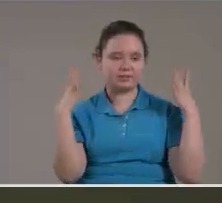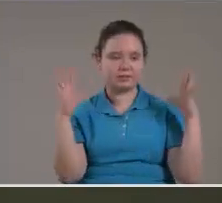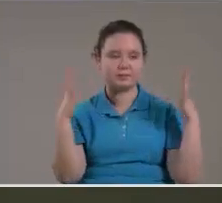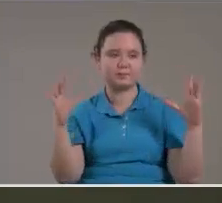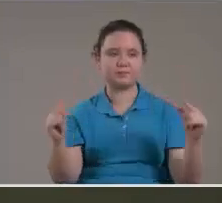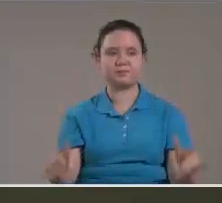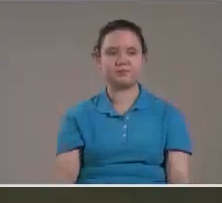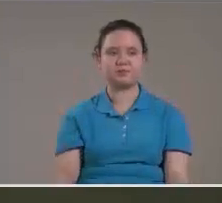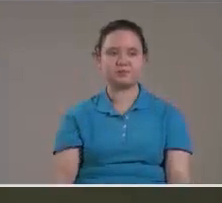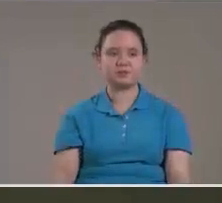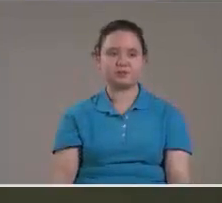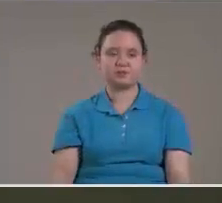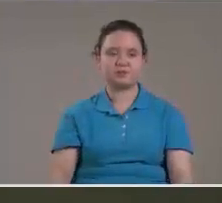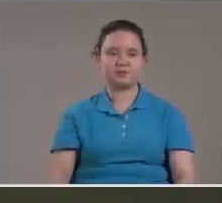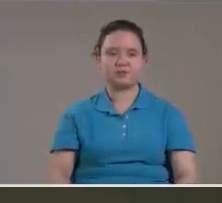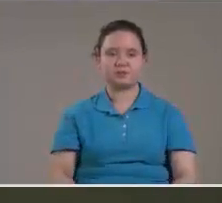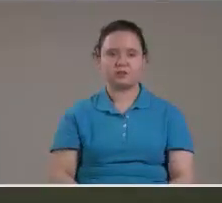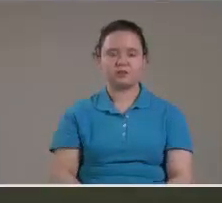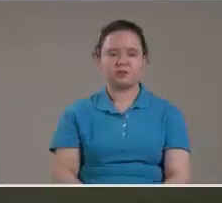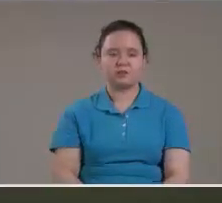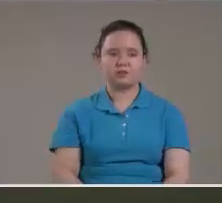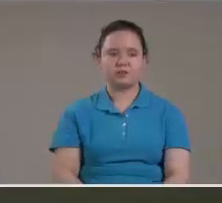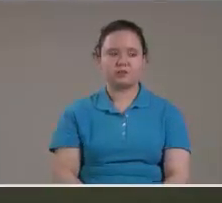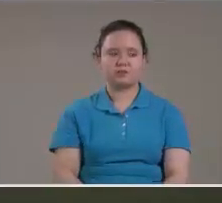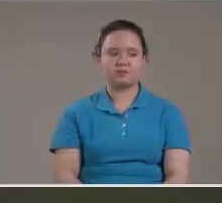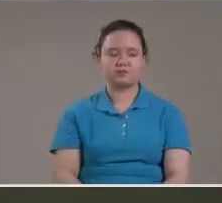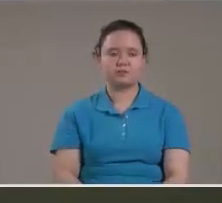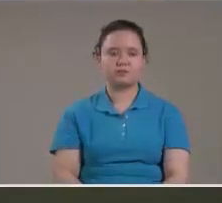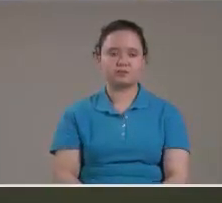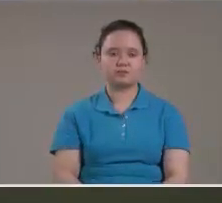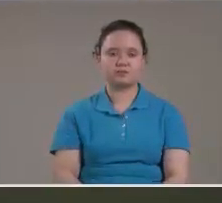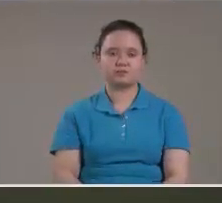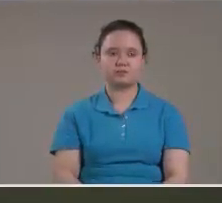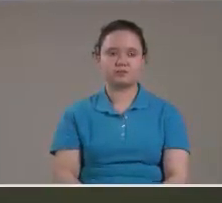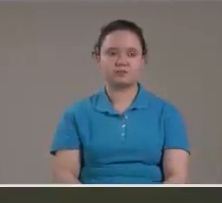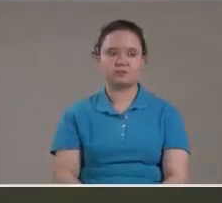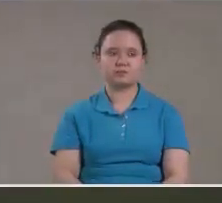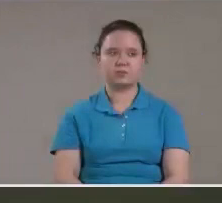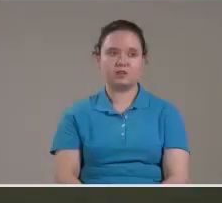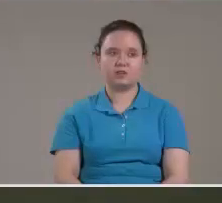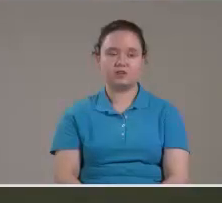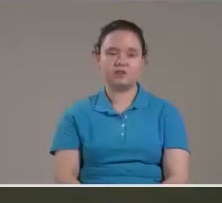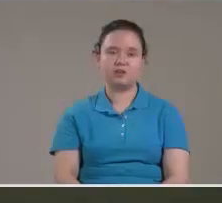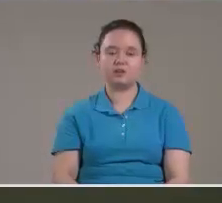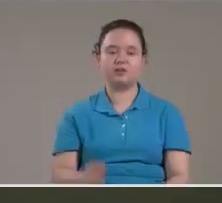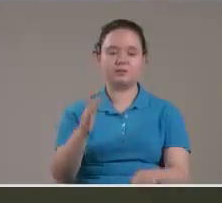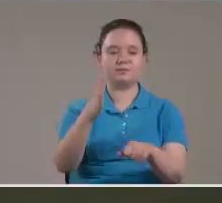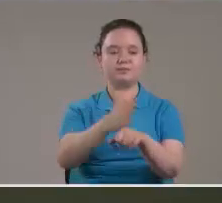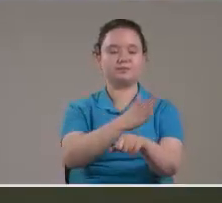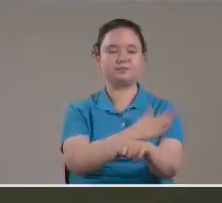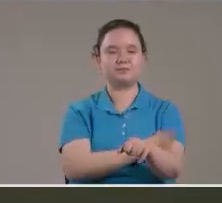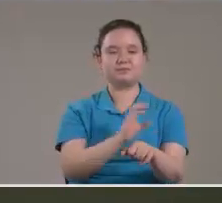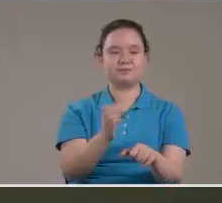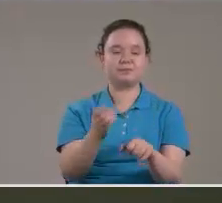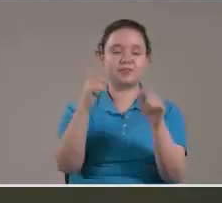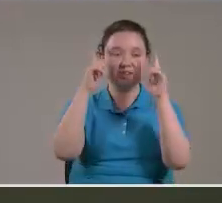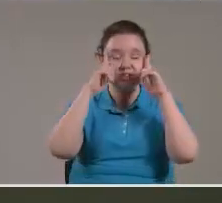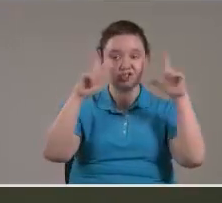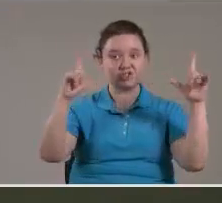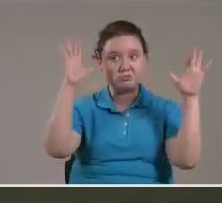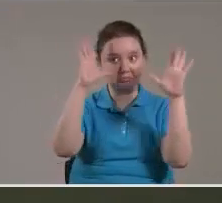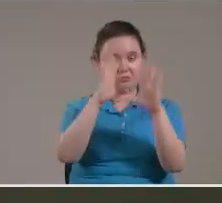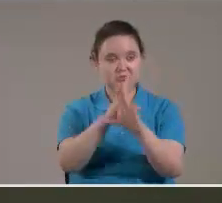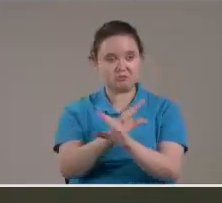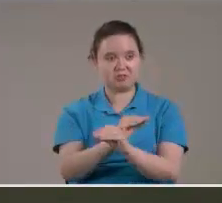No va a haber contentamiento Sigamos Antes que se oscurezca El sol Y la luz